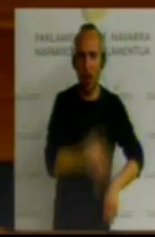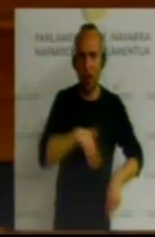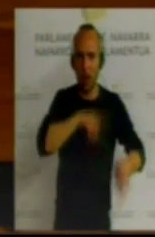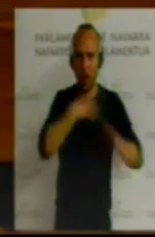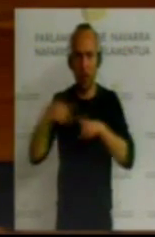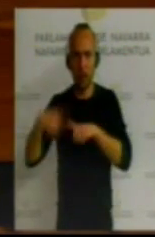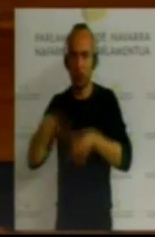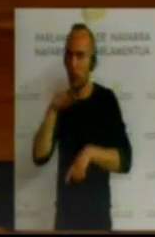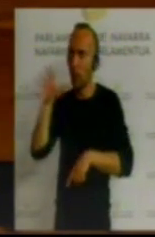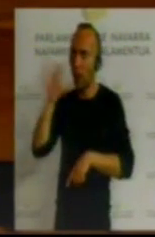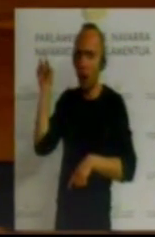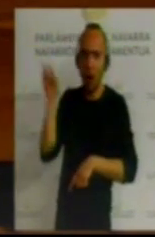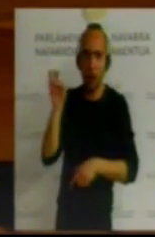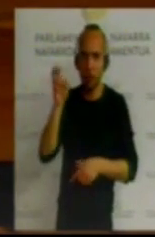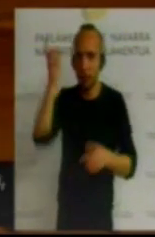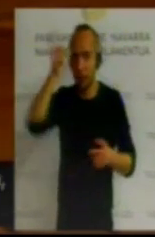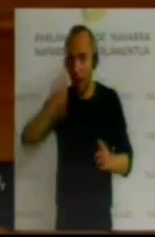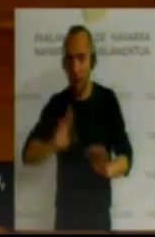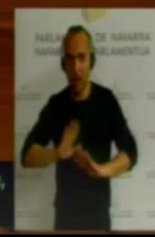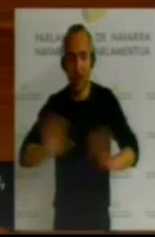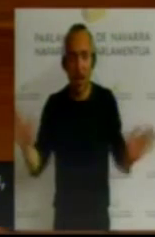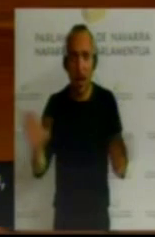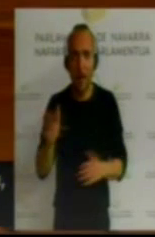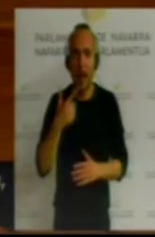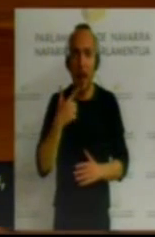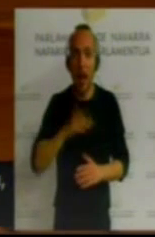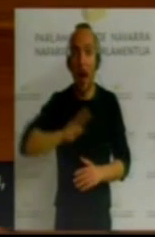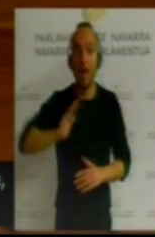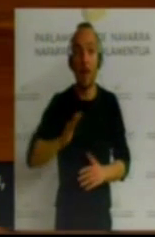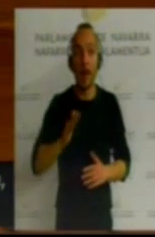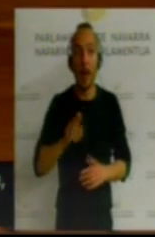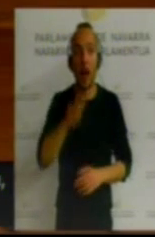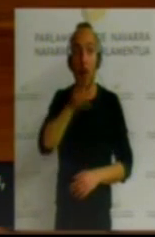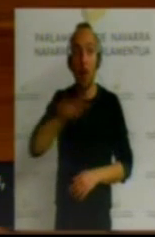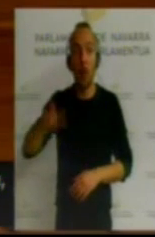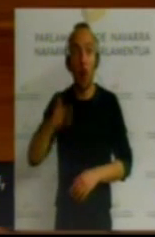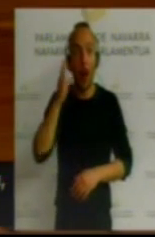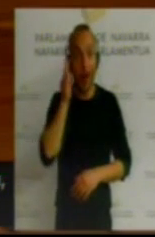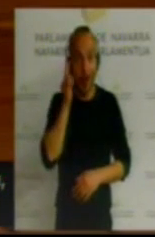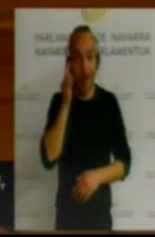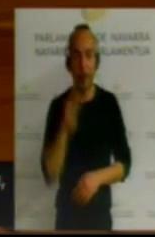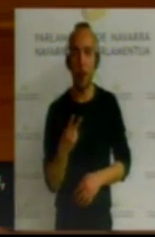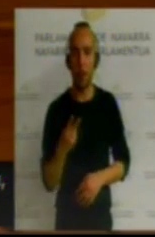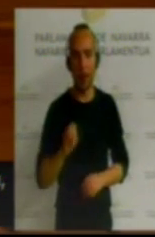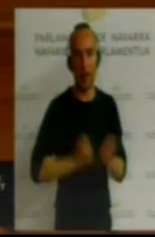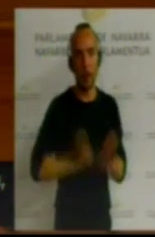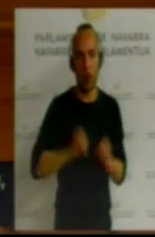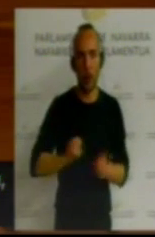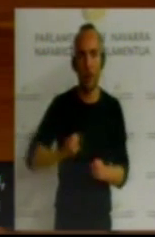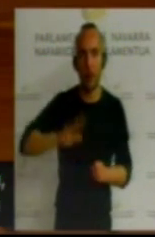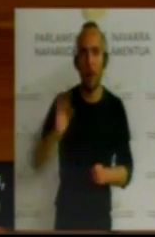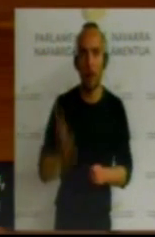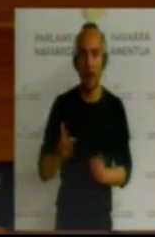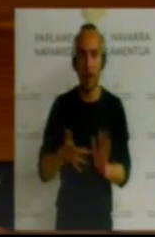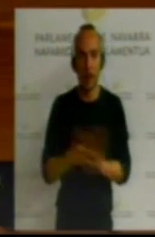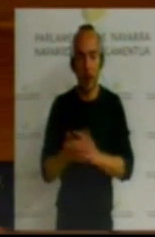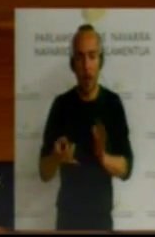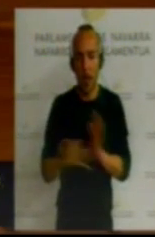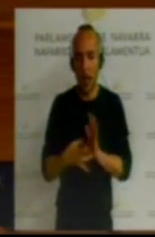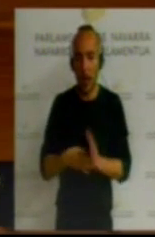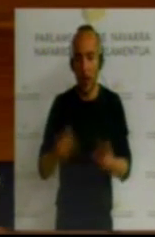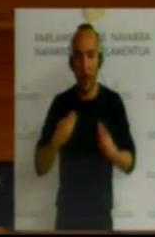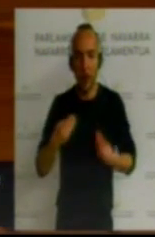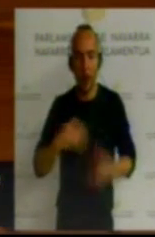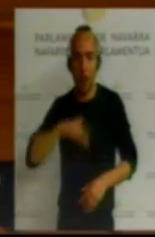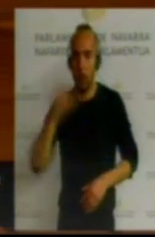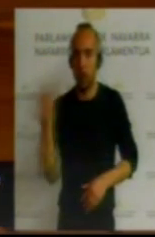una etiología desconocida y que afecta al 20% de las mujeres, ocasionándoles un gran deterioro en su calidad